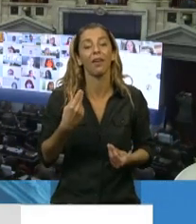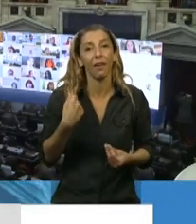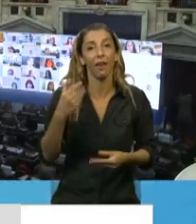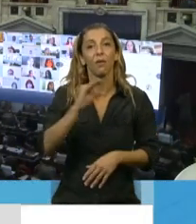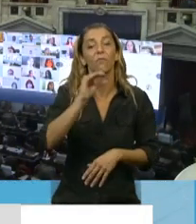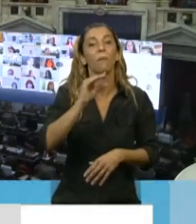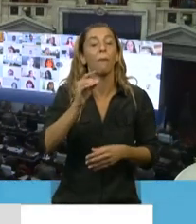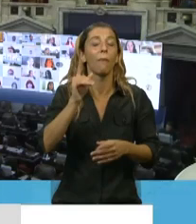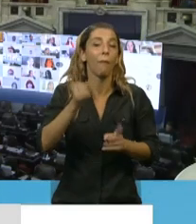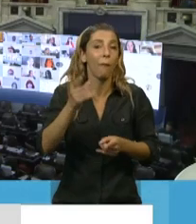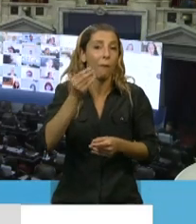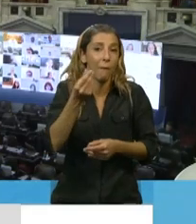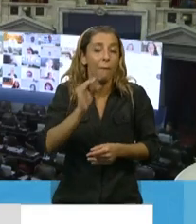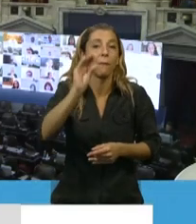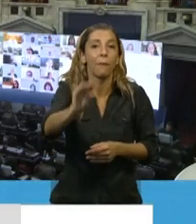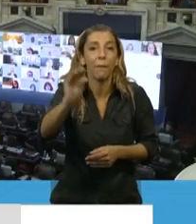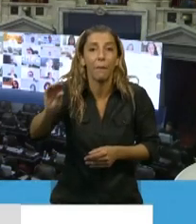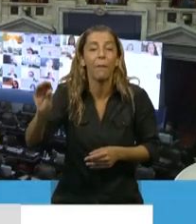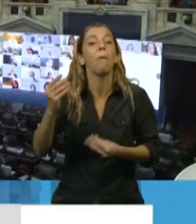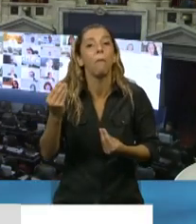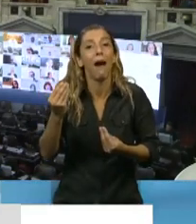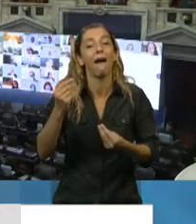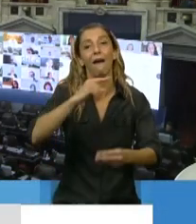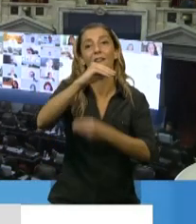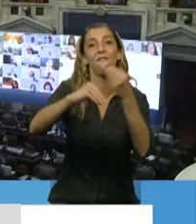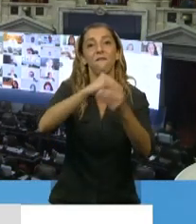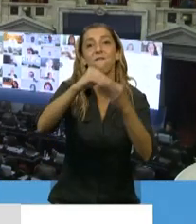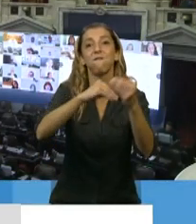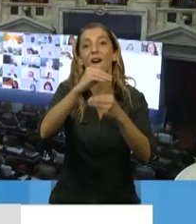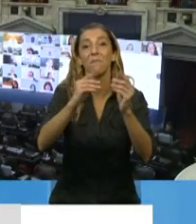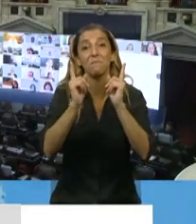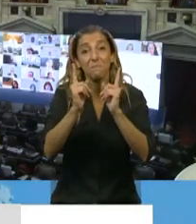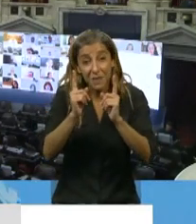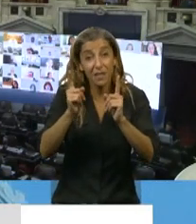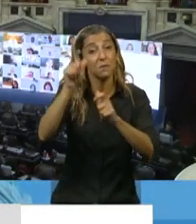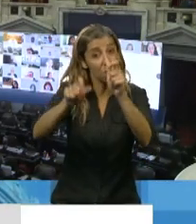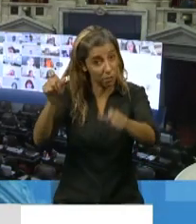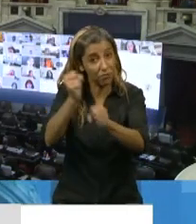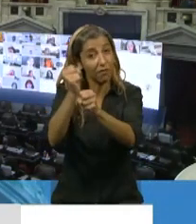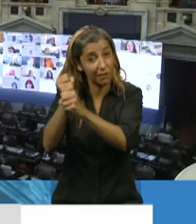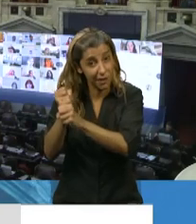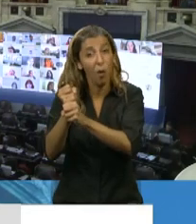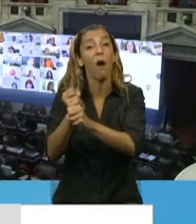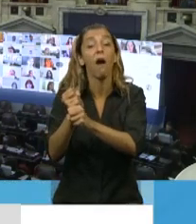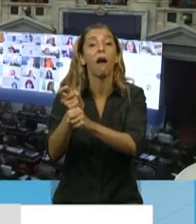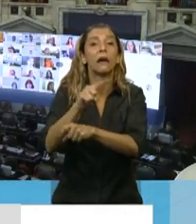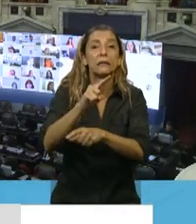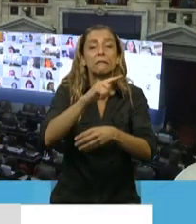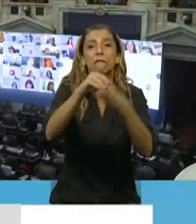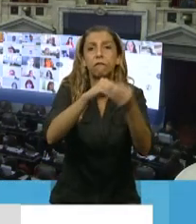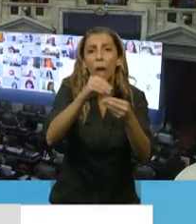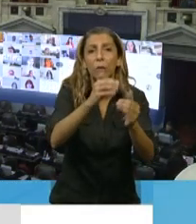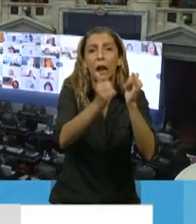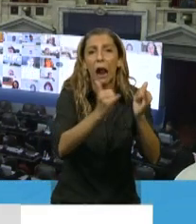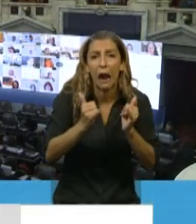vitalicia para los familiares de esos mismos sectores que hubieran tenido la dramática